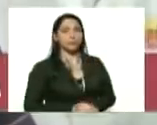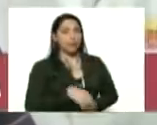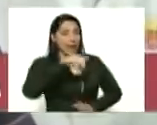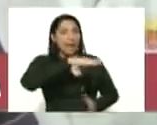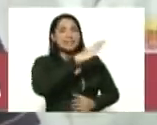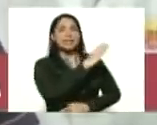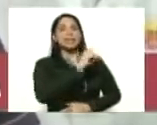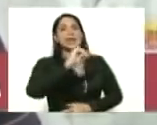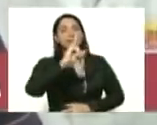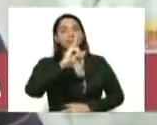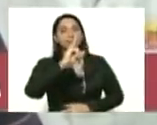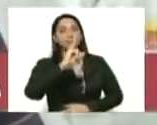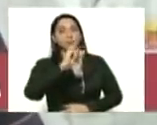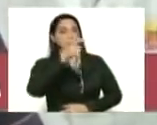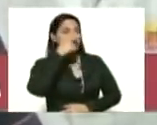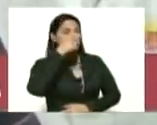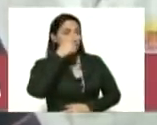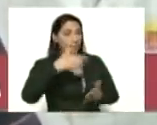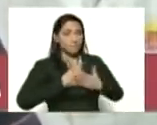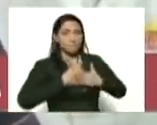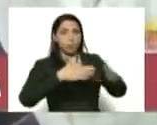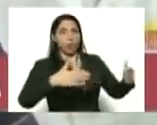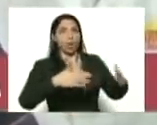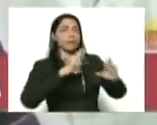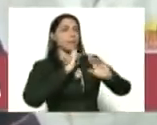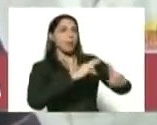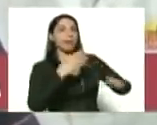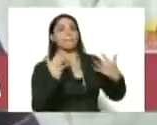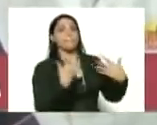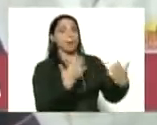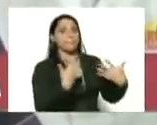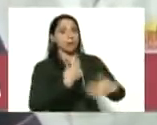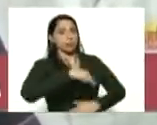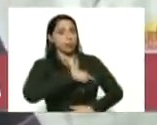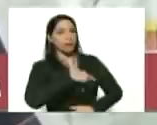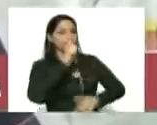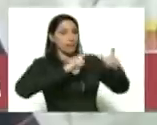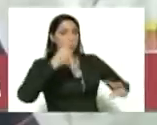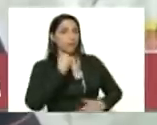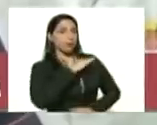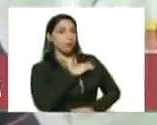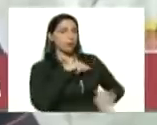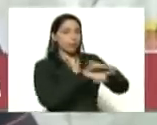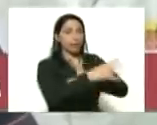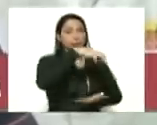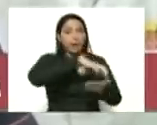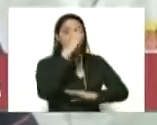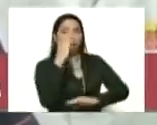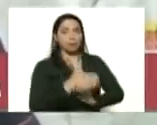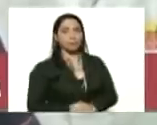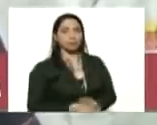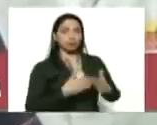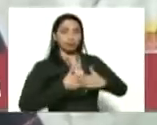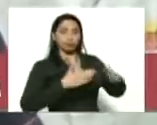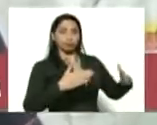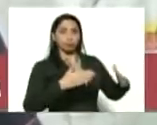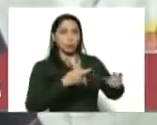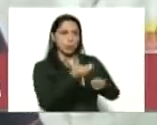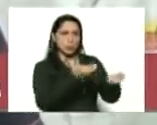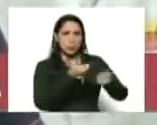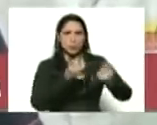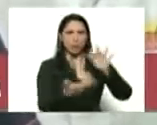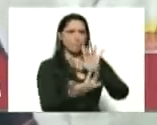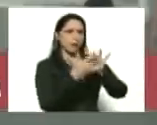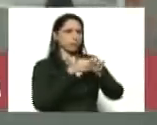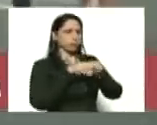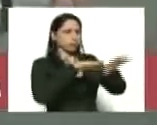CDI centinela para garantizar la respuesta inmediata a nuestros pacientes dentro del estado Lara y garantizar las coordinaciones para